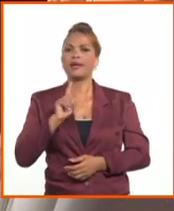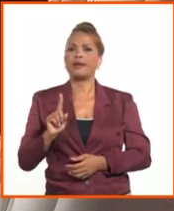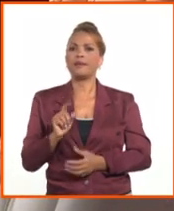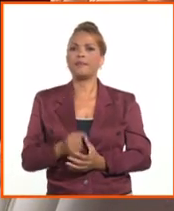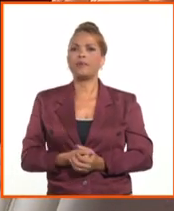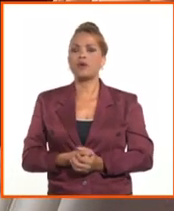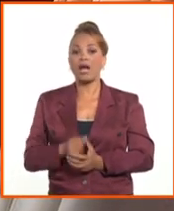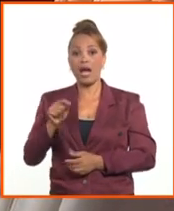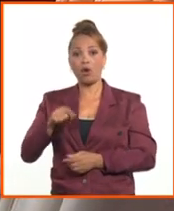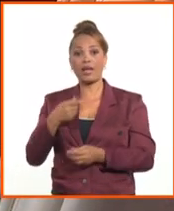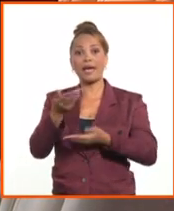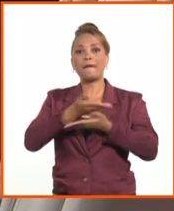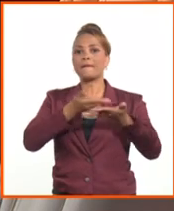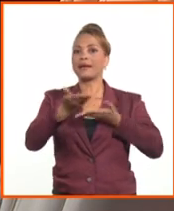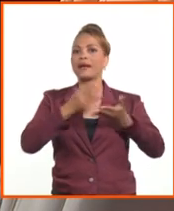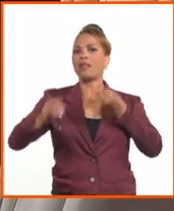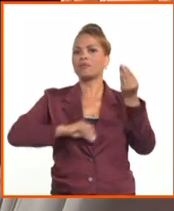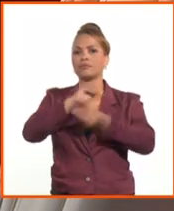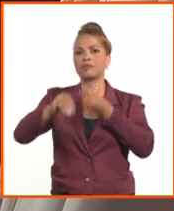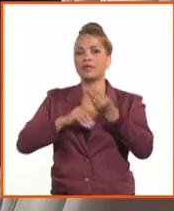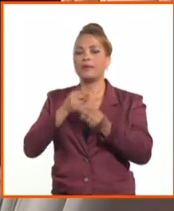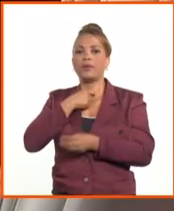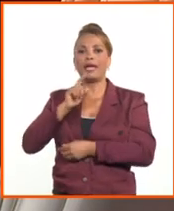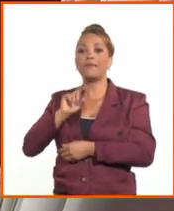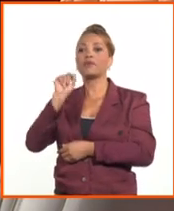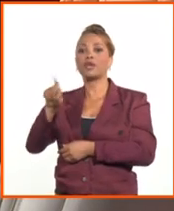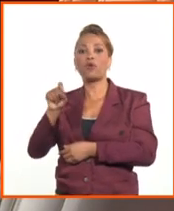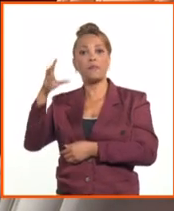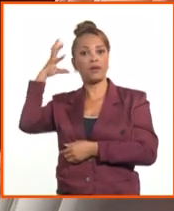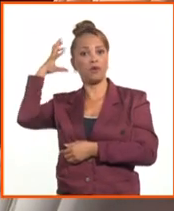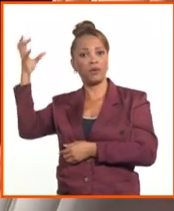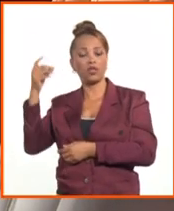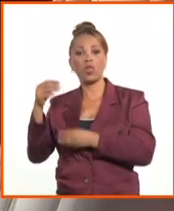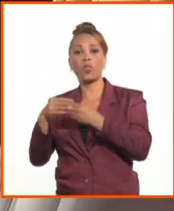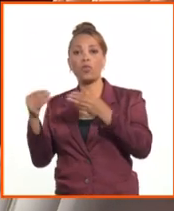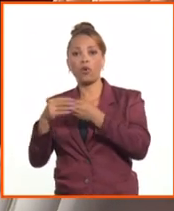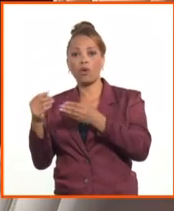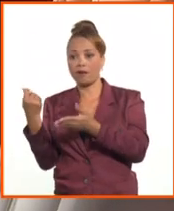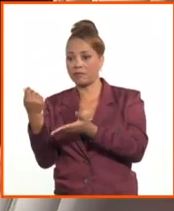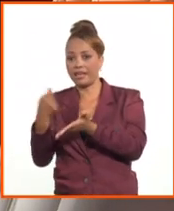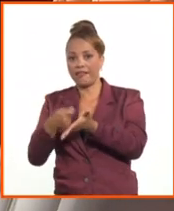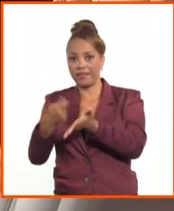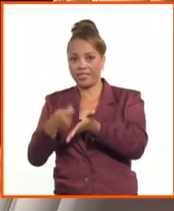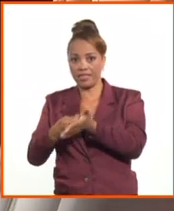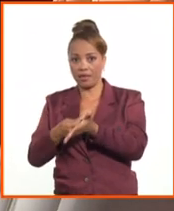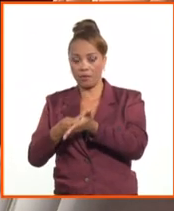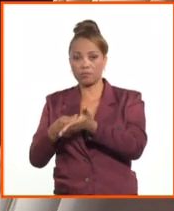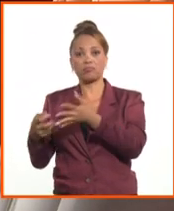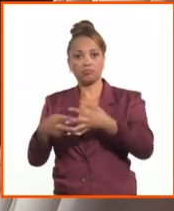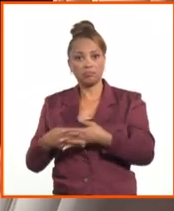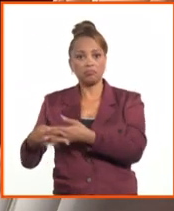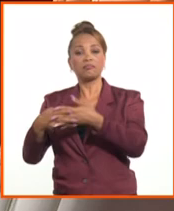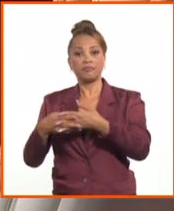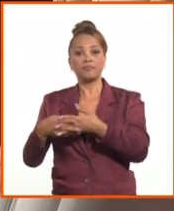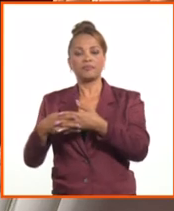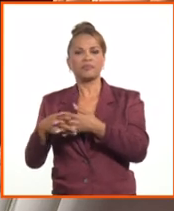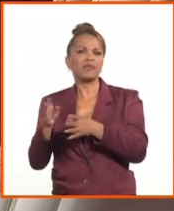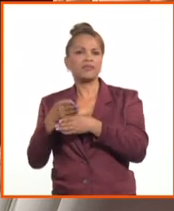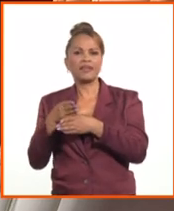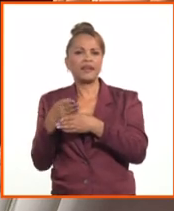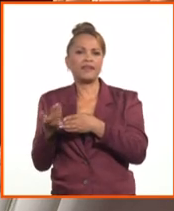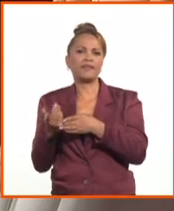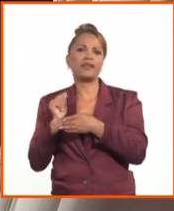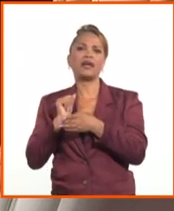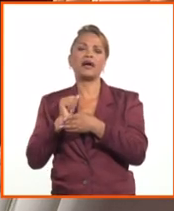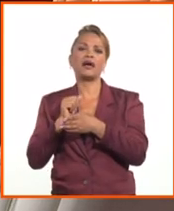en este mercado cambiario se compre por el Estado dólar en efectivo significa o